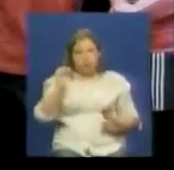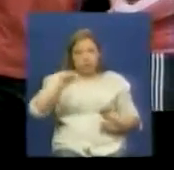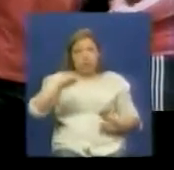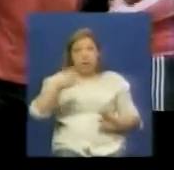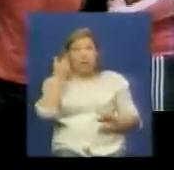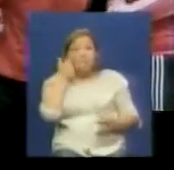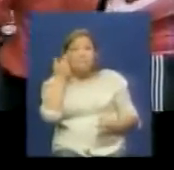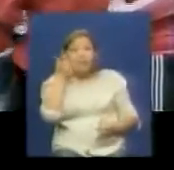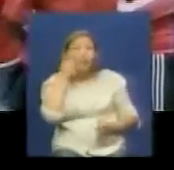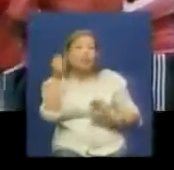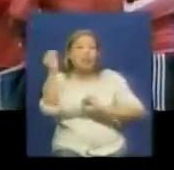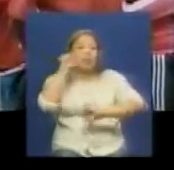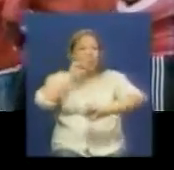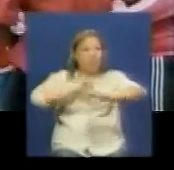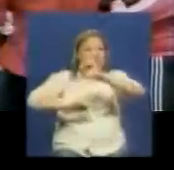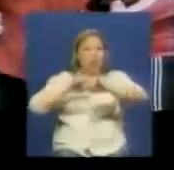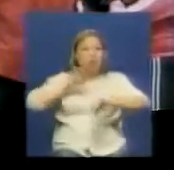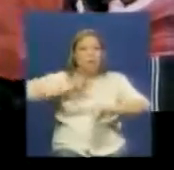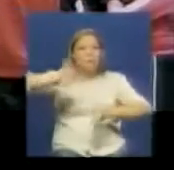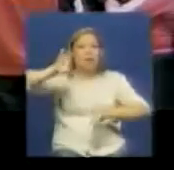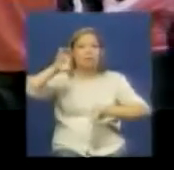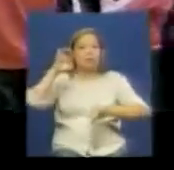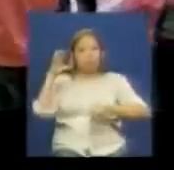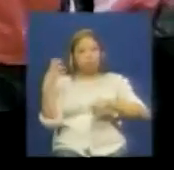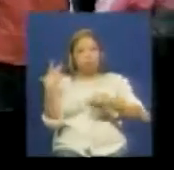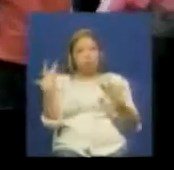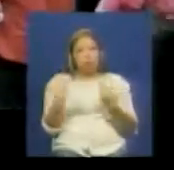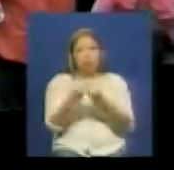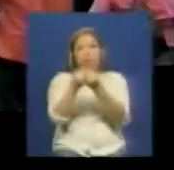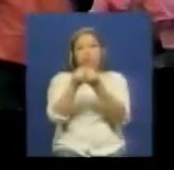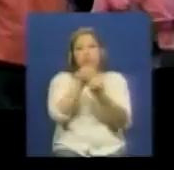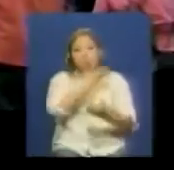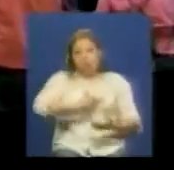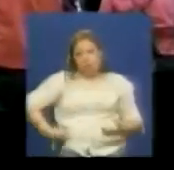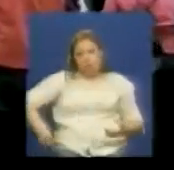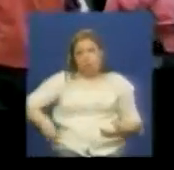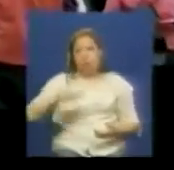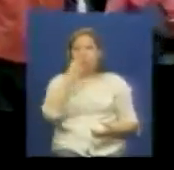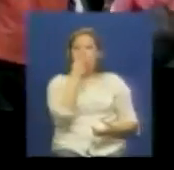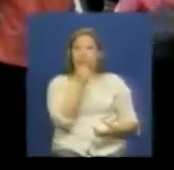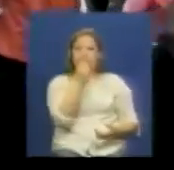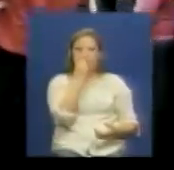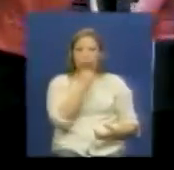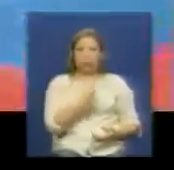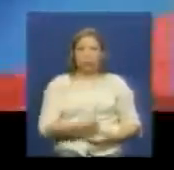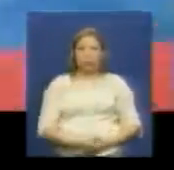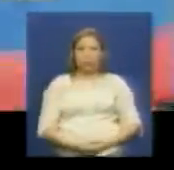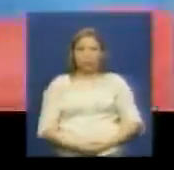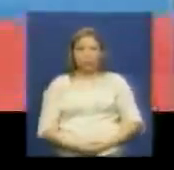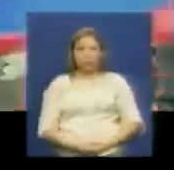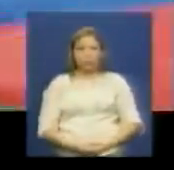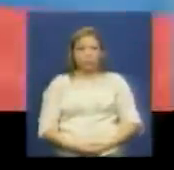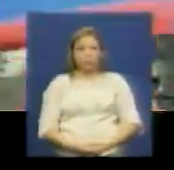activo defendiendo nuestra patria de mano de nuestro comando presidente obrero Nicolás Maduro